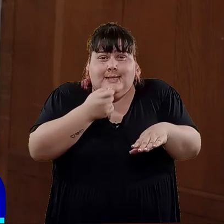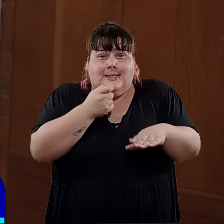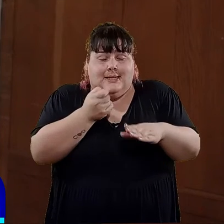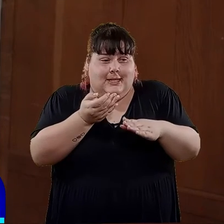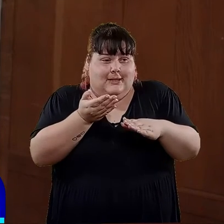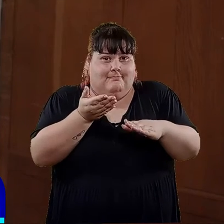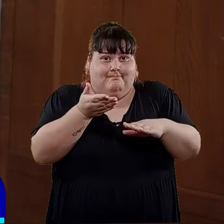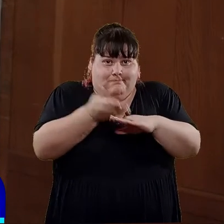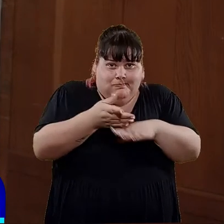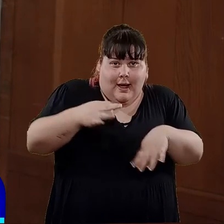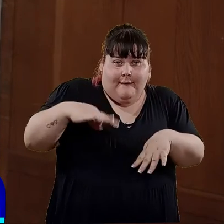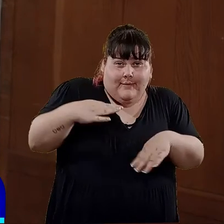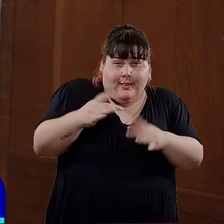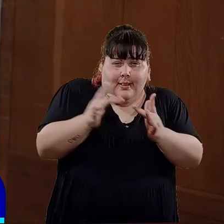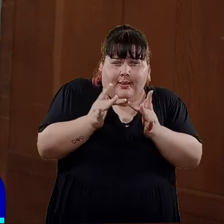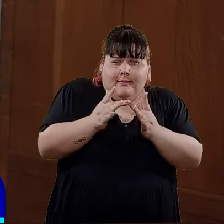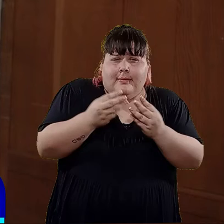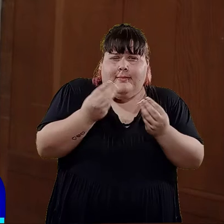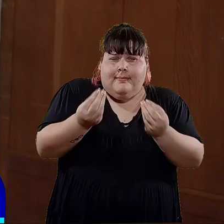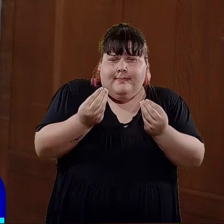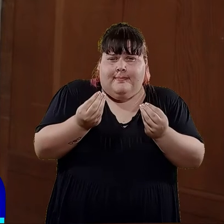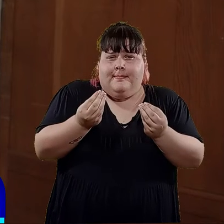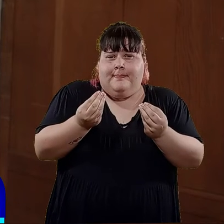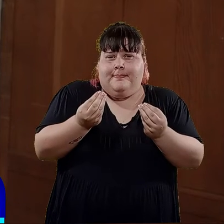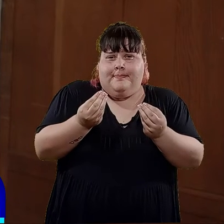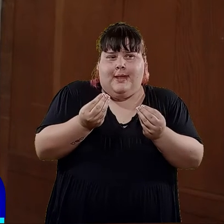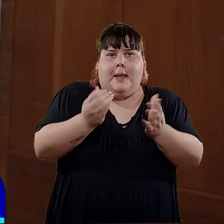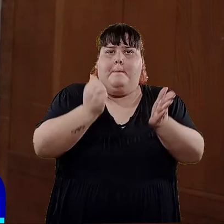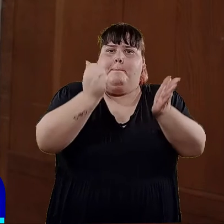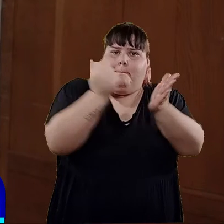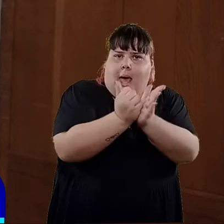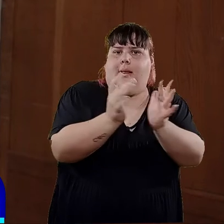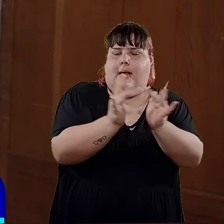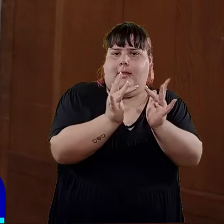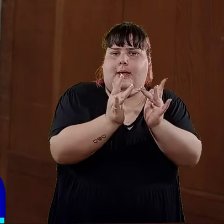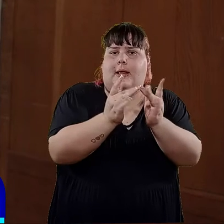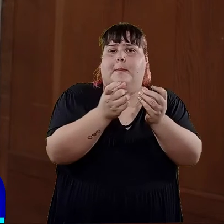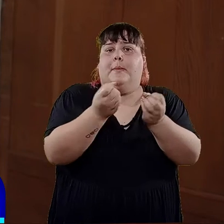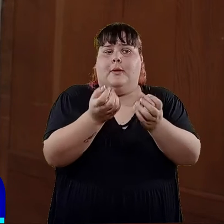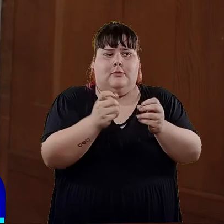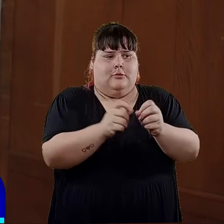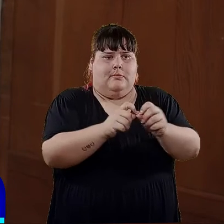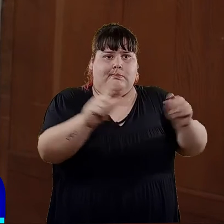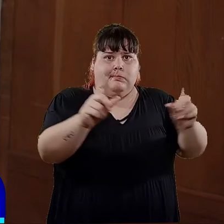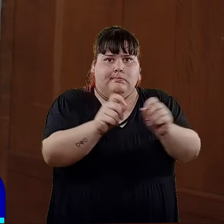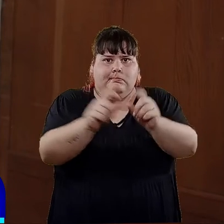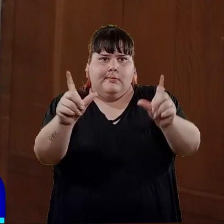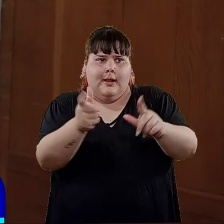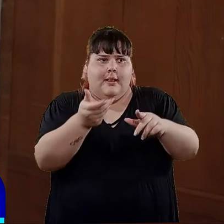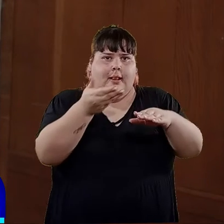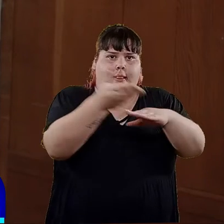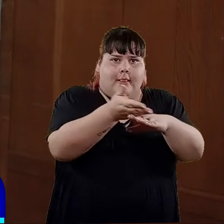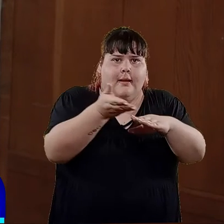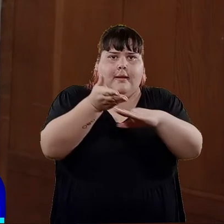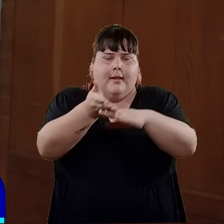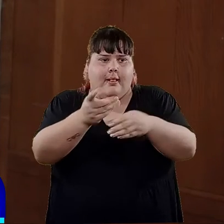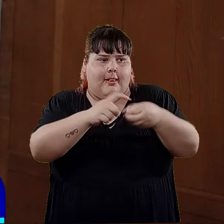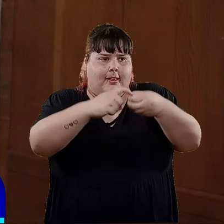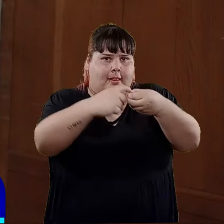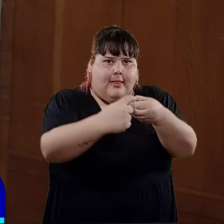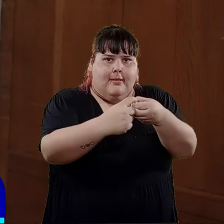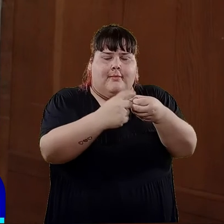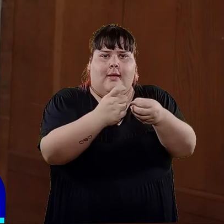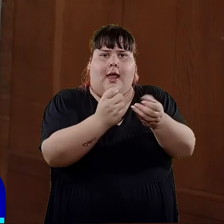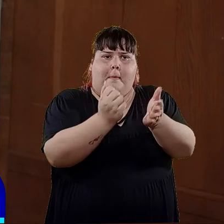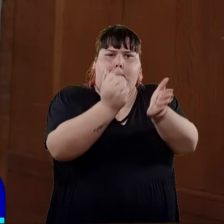en nuestra vida online tienen que ver con justamente la huella digital que vamos dejando a medida que transitamos en los